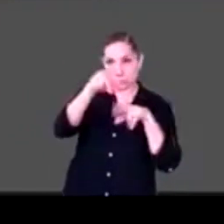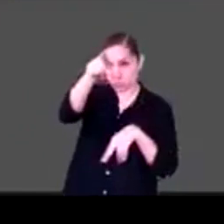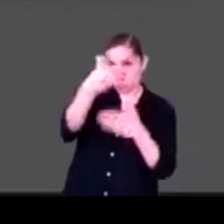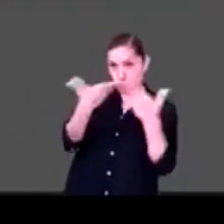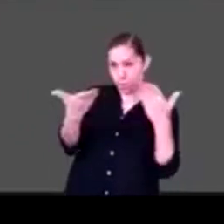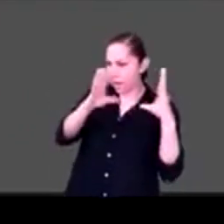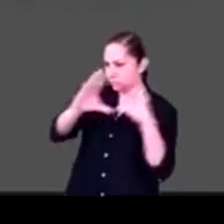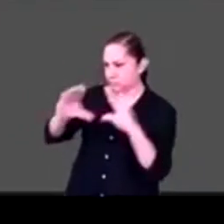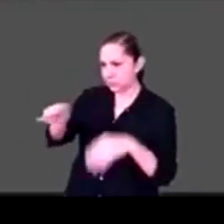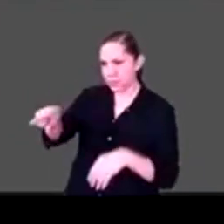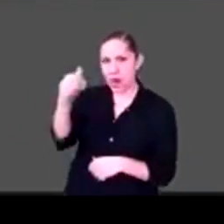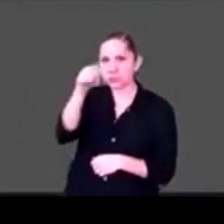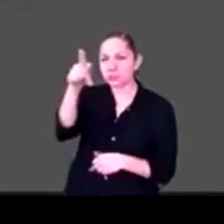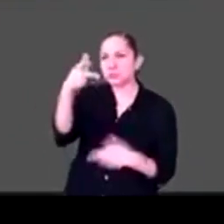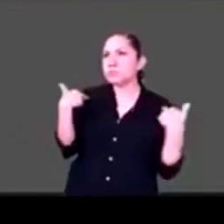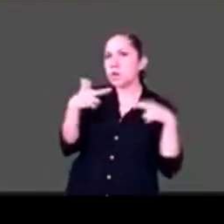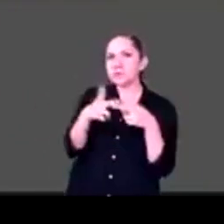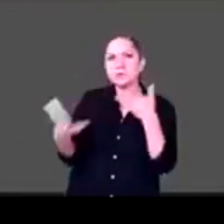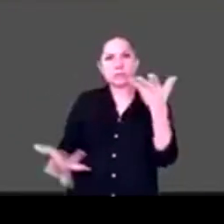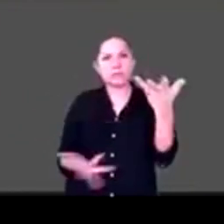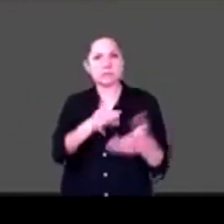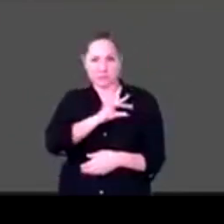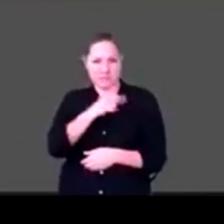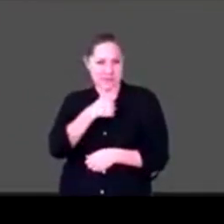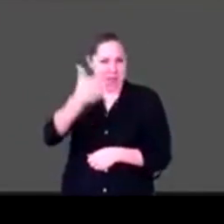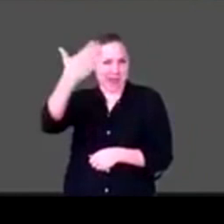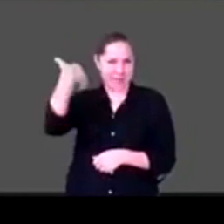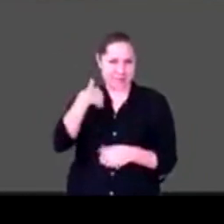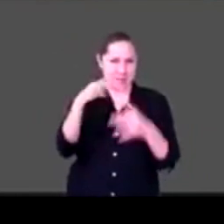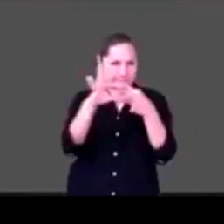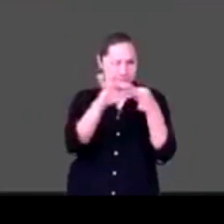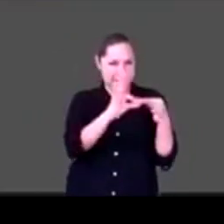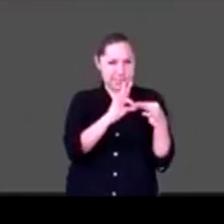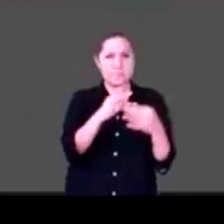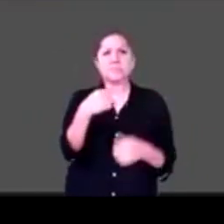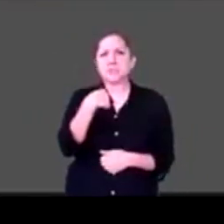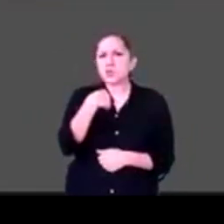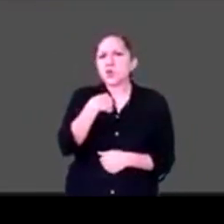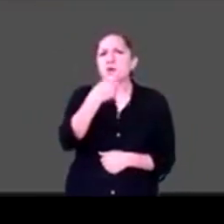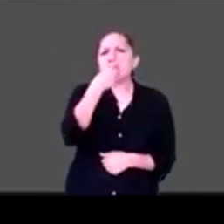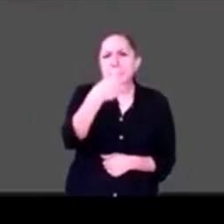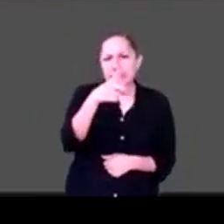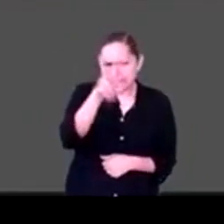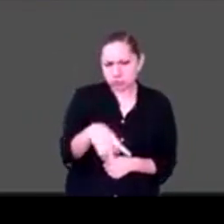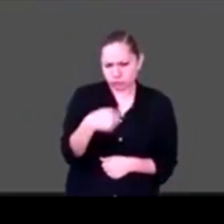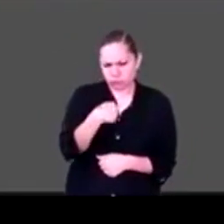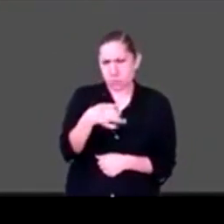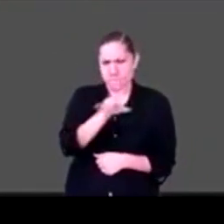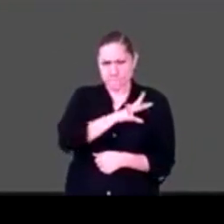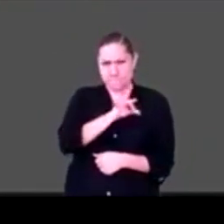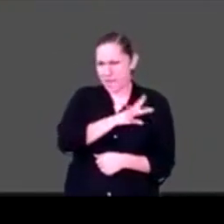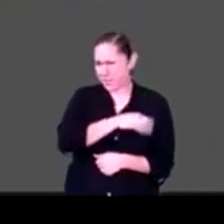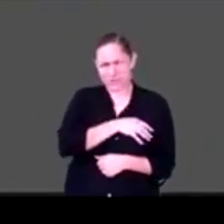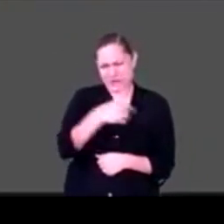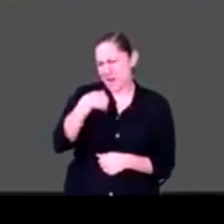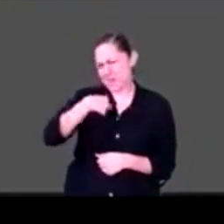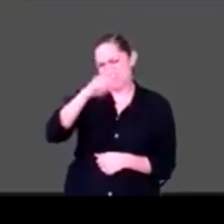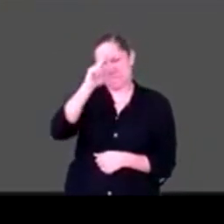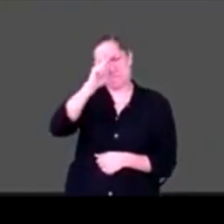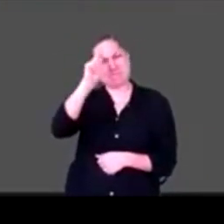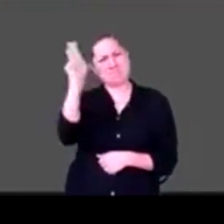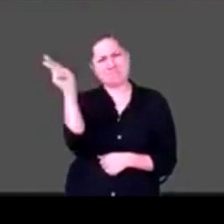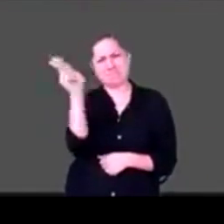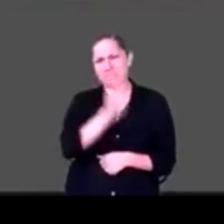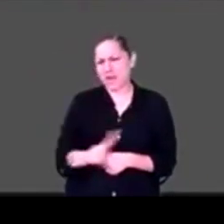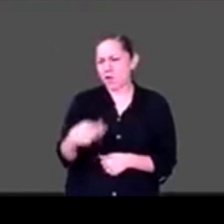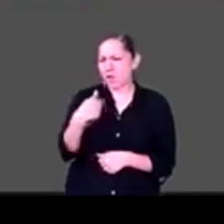y al final de la presentación se acercó una maestra conmigo y me dijo, no, Katia, no tengo miedo, tengo pánico porque no tengo la menor idea de qué